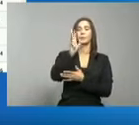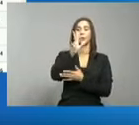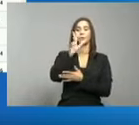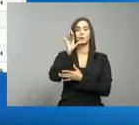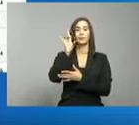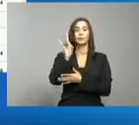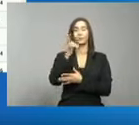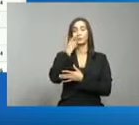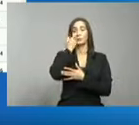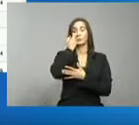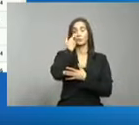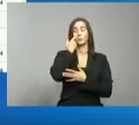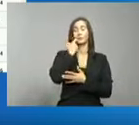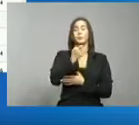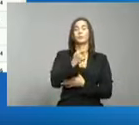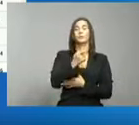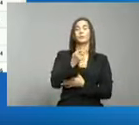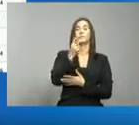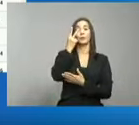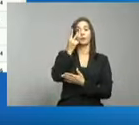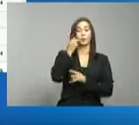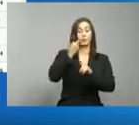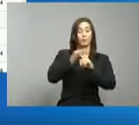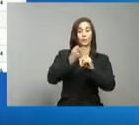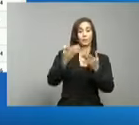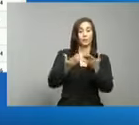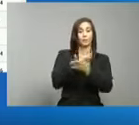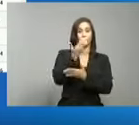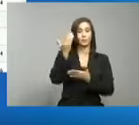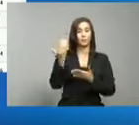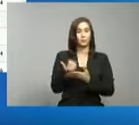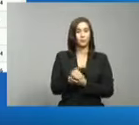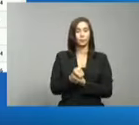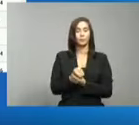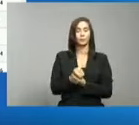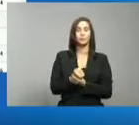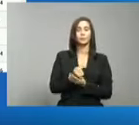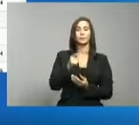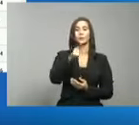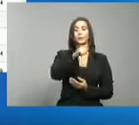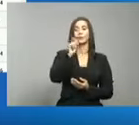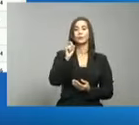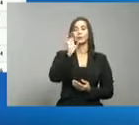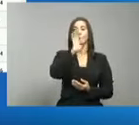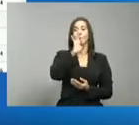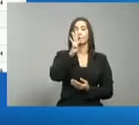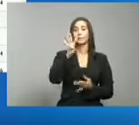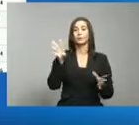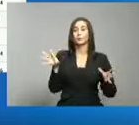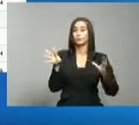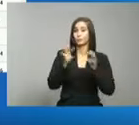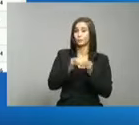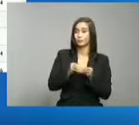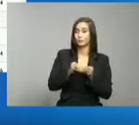pruebas realizadas, 2 casos nuevos, 194 acumulados,